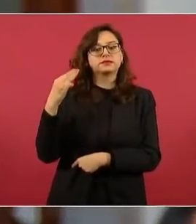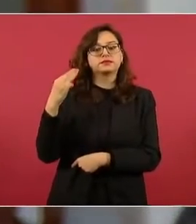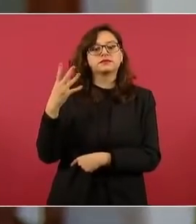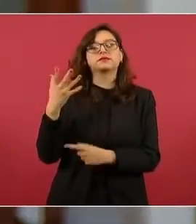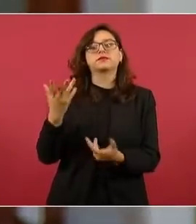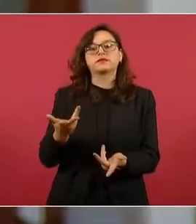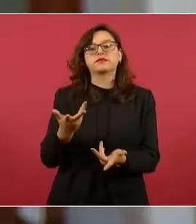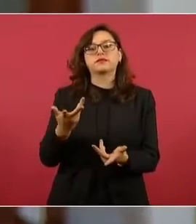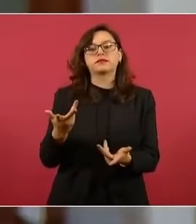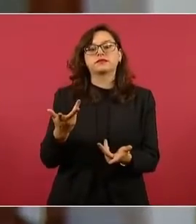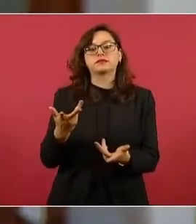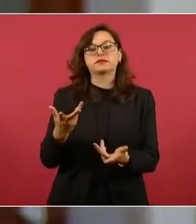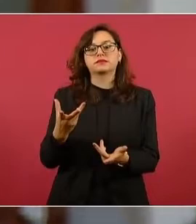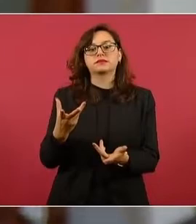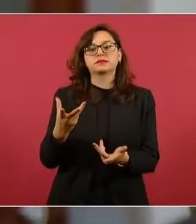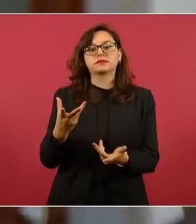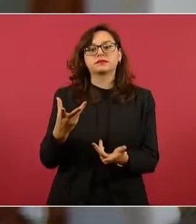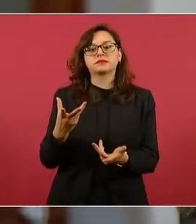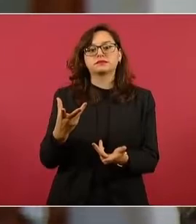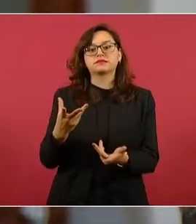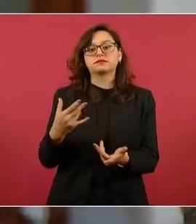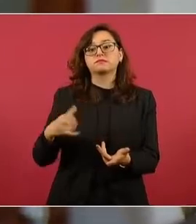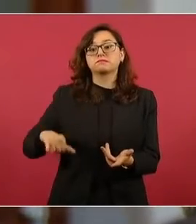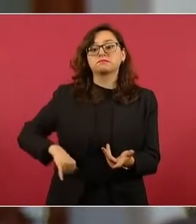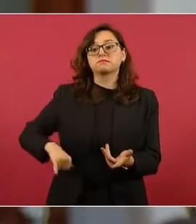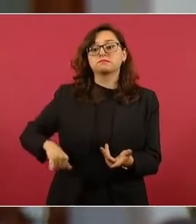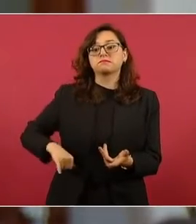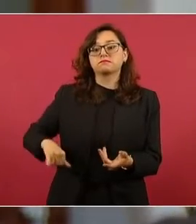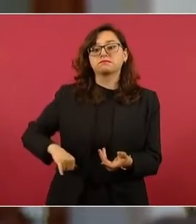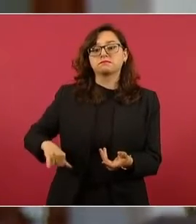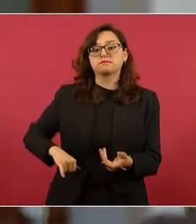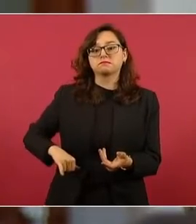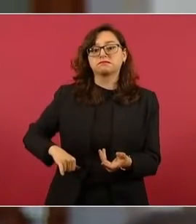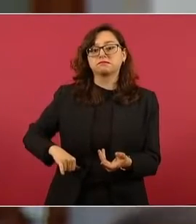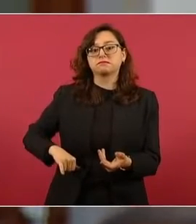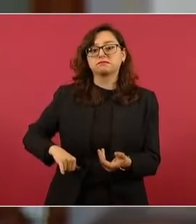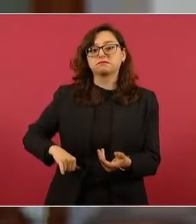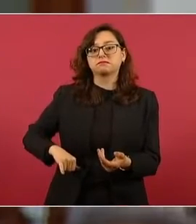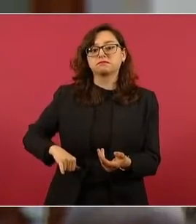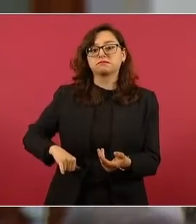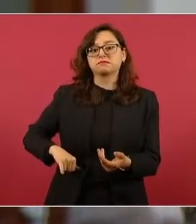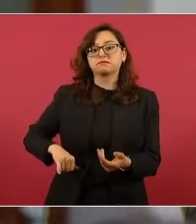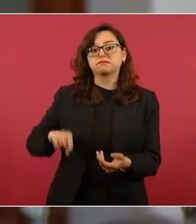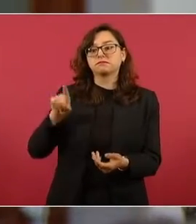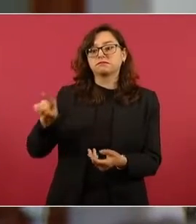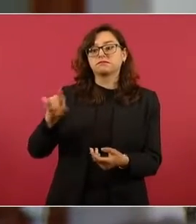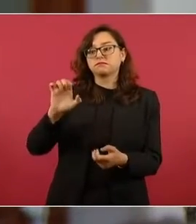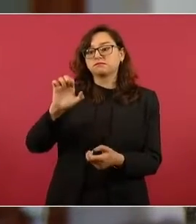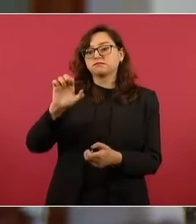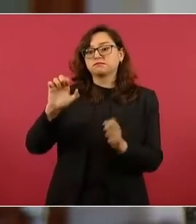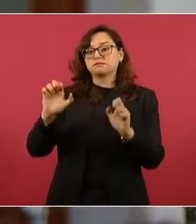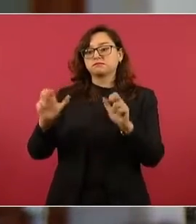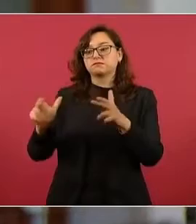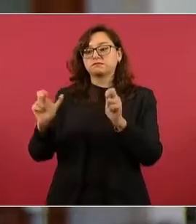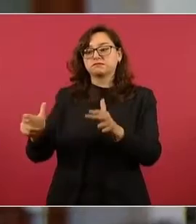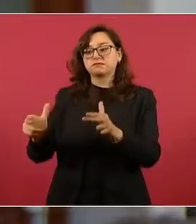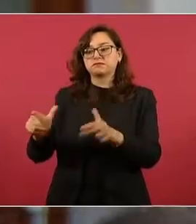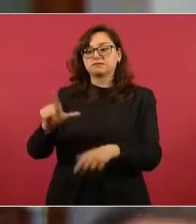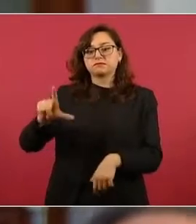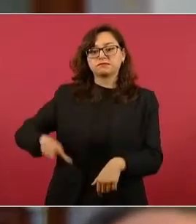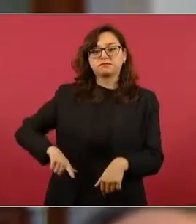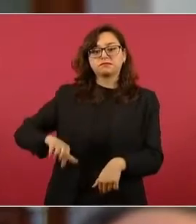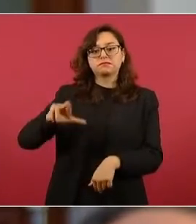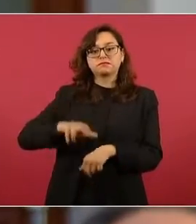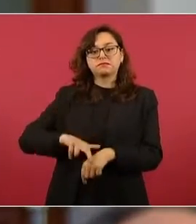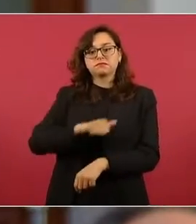se distribuyó… Hay un ejemplar muy interesante que incluso se le obsequió en Chiapas al gobernador, a muchos alcaldes que